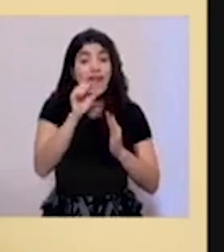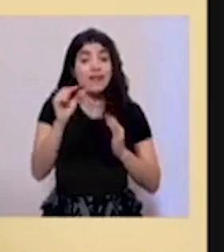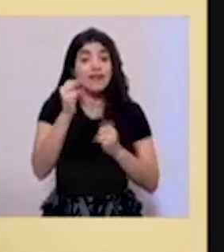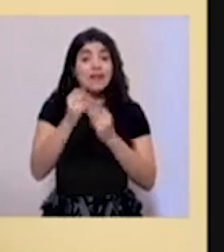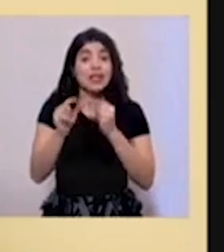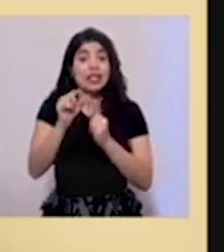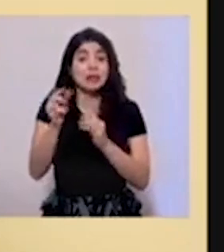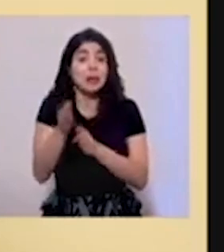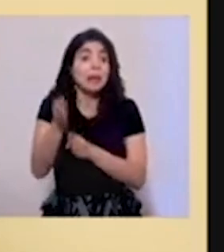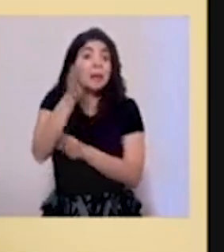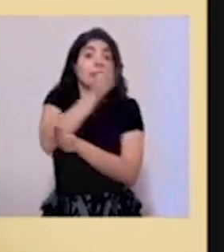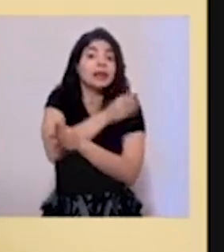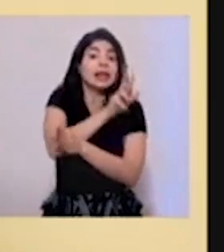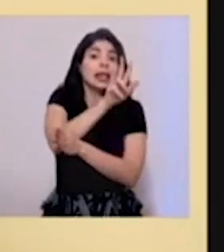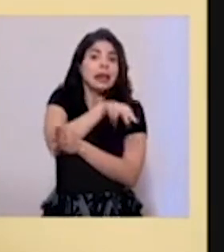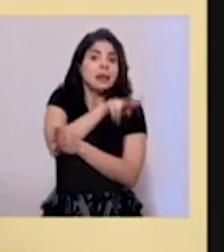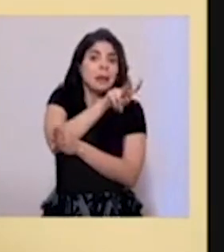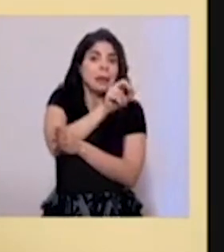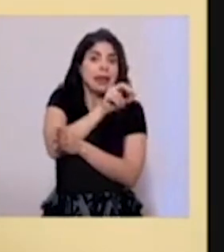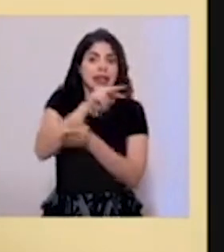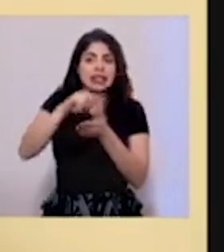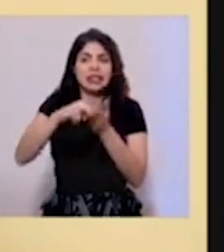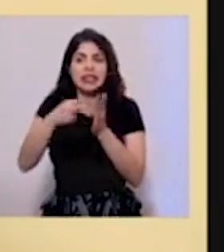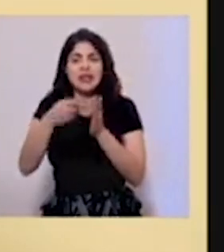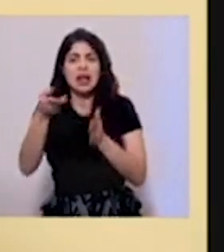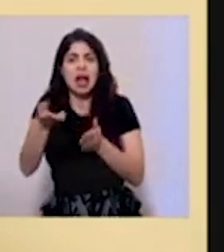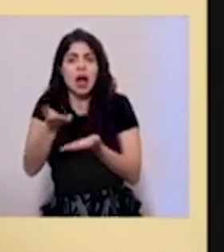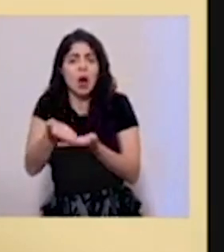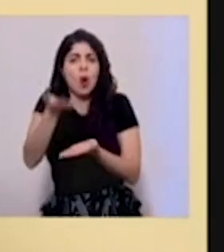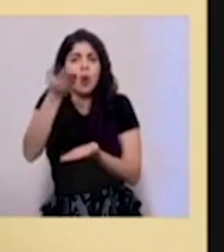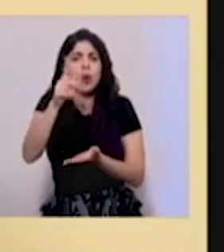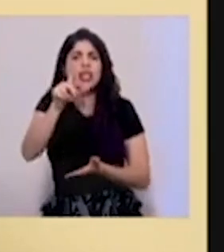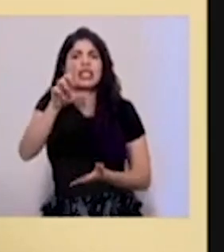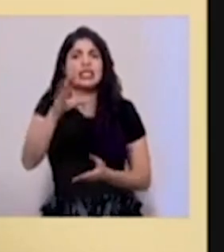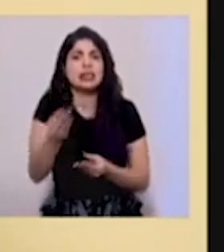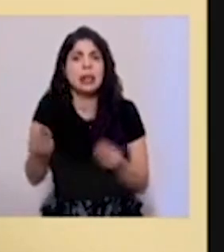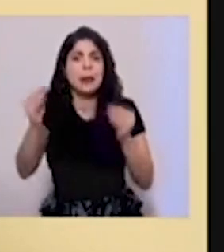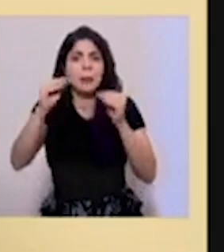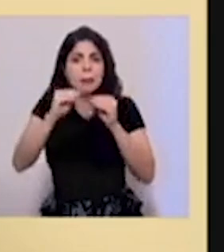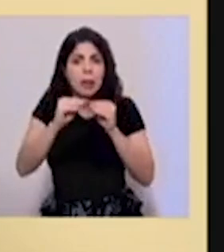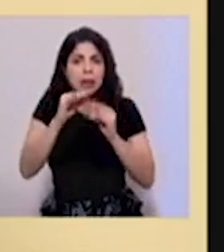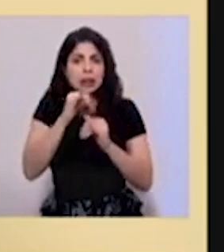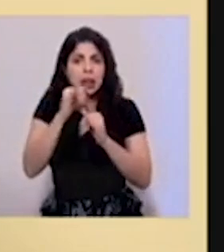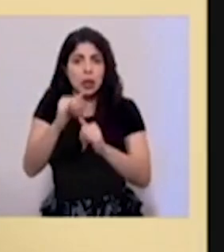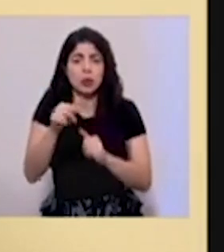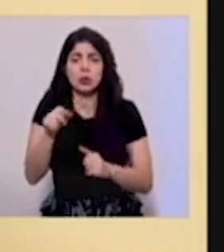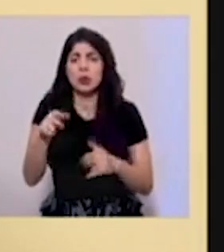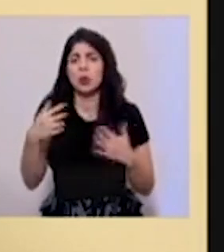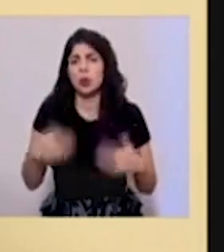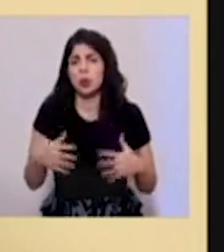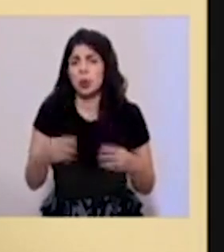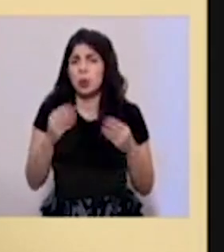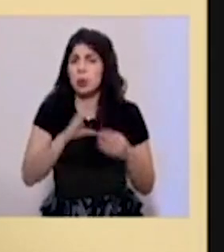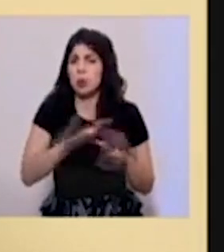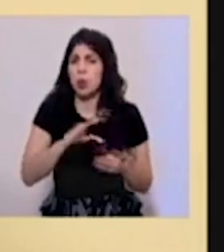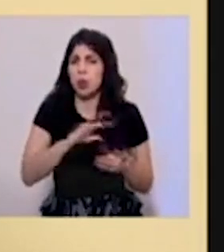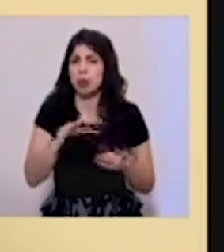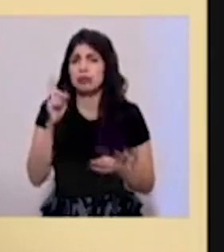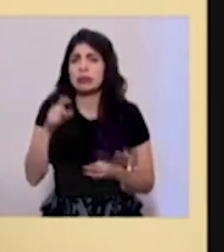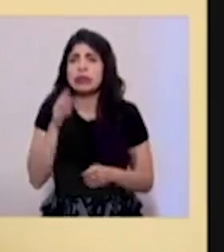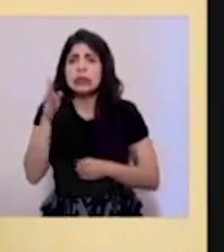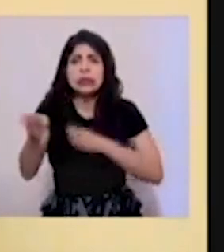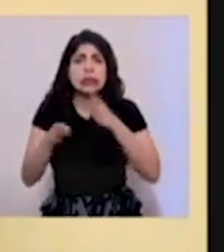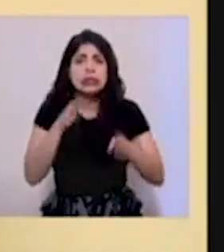anterior, que fueron 3.020, tenemos un incremento de 100 casos. Esto demanda mucha atención de la policía,